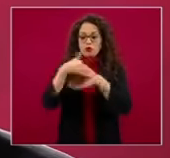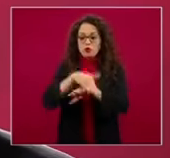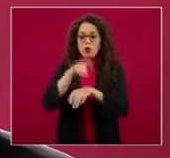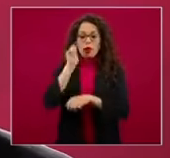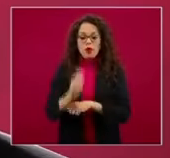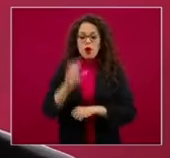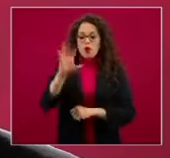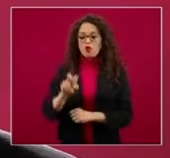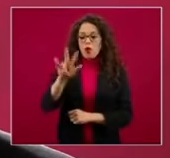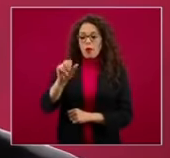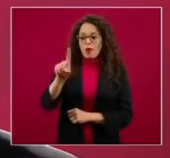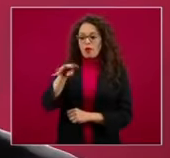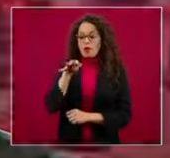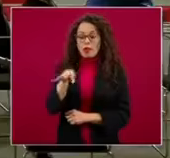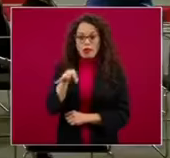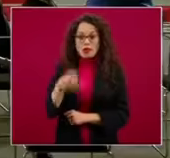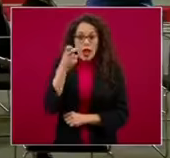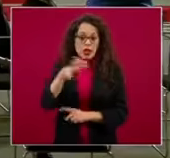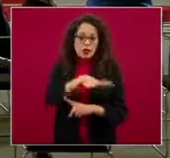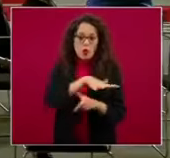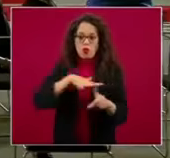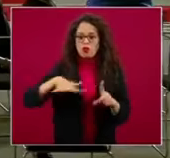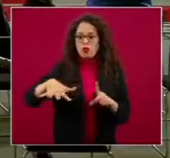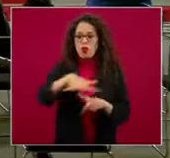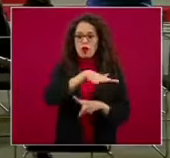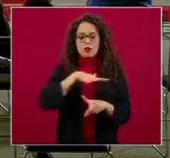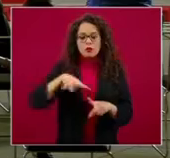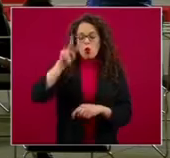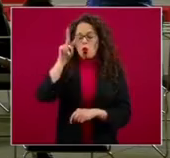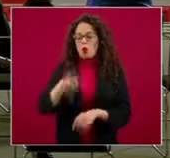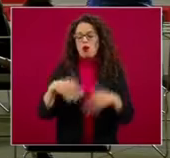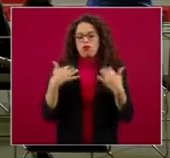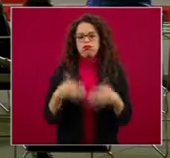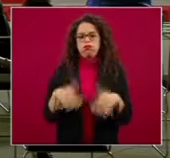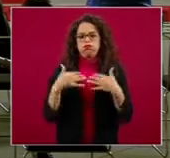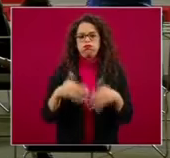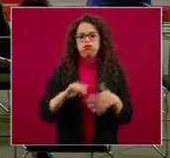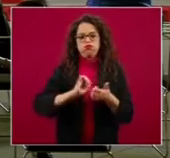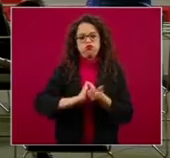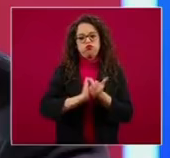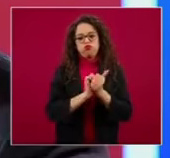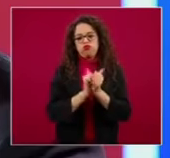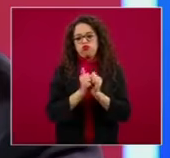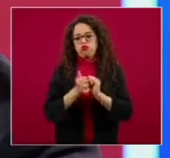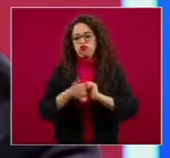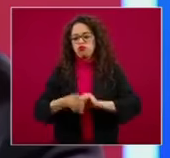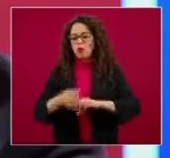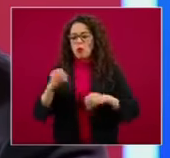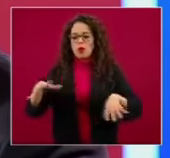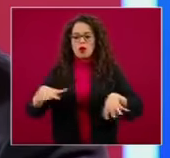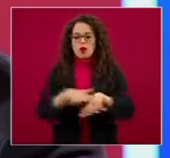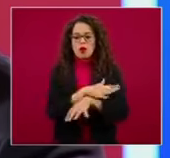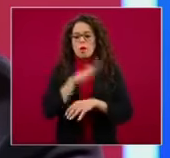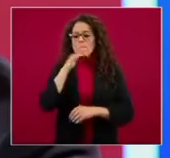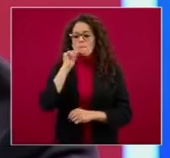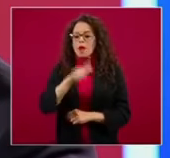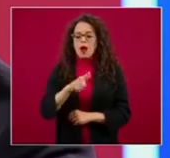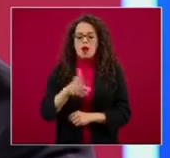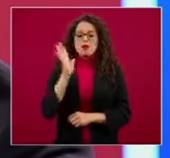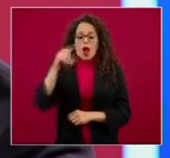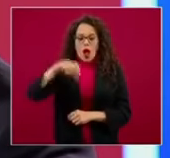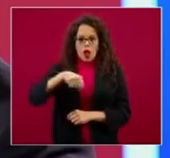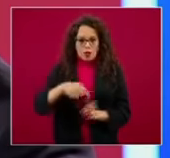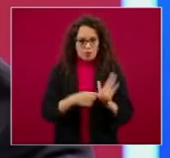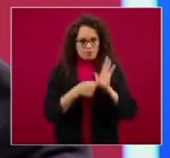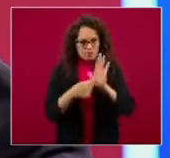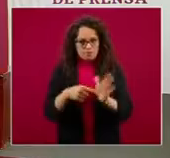en ese contexto, en un estado de salud muy deteriorado. Ya hemos destacado aquí las grandes epidemias de enfermedades